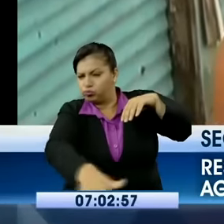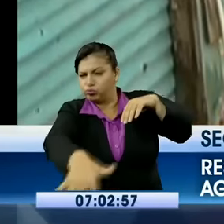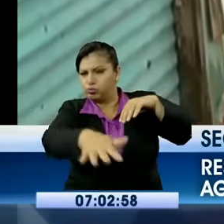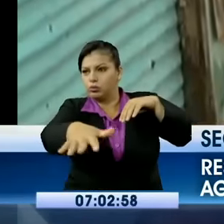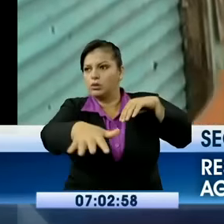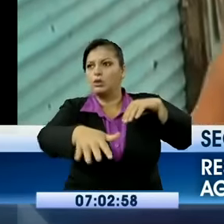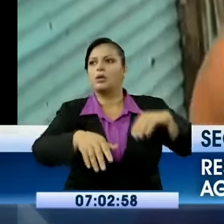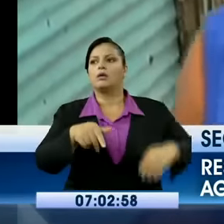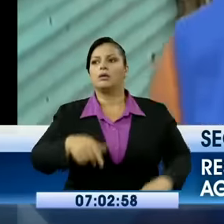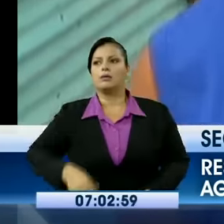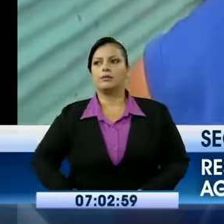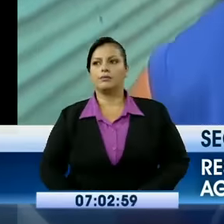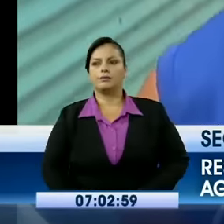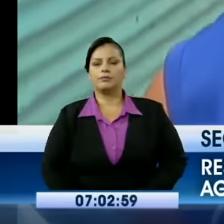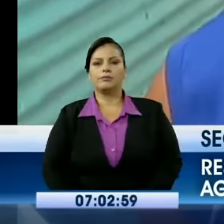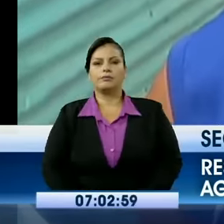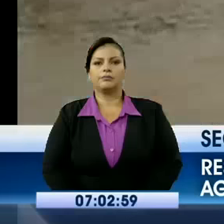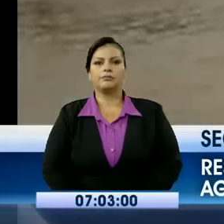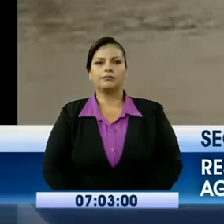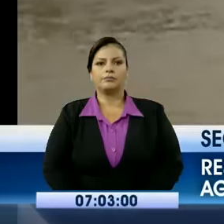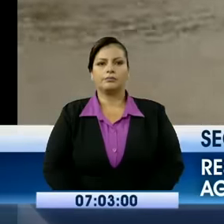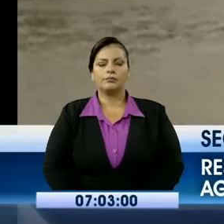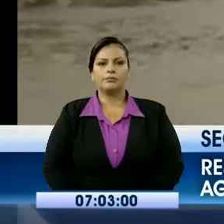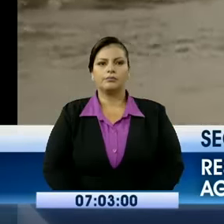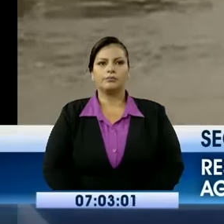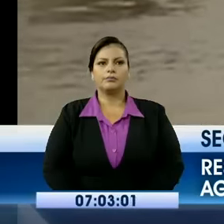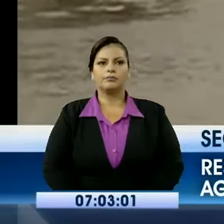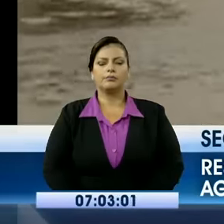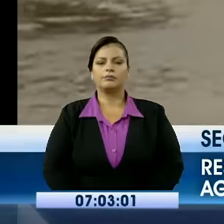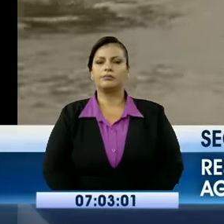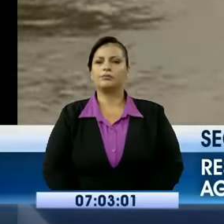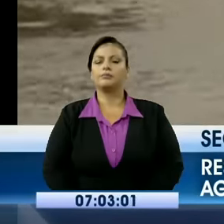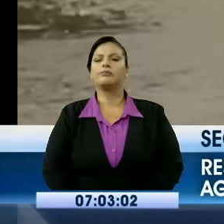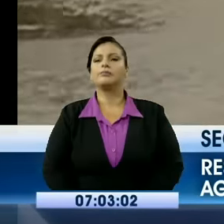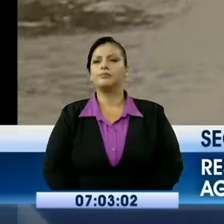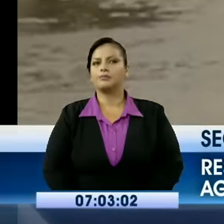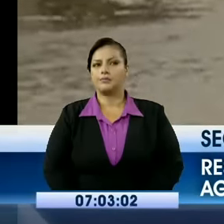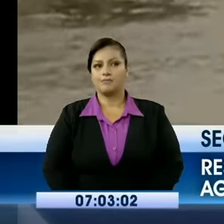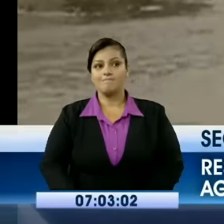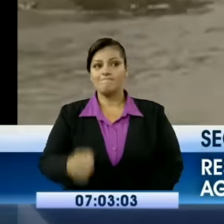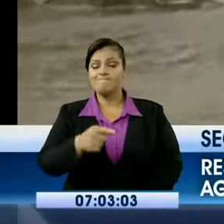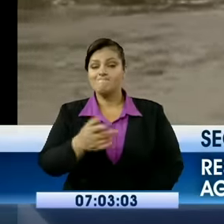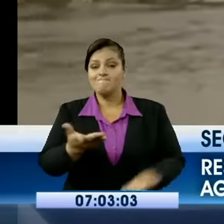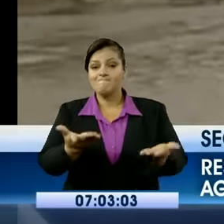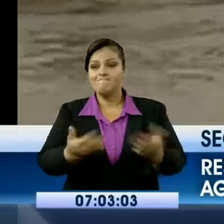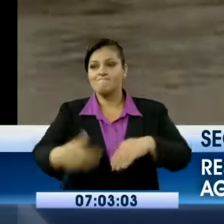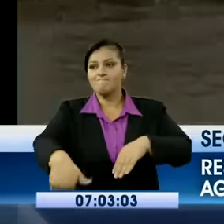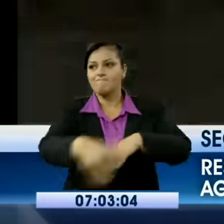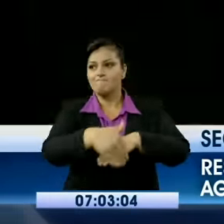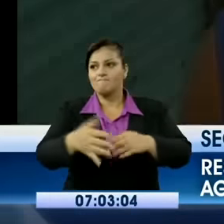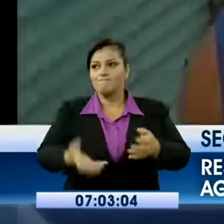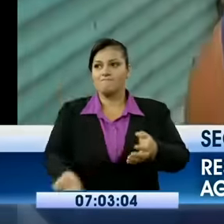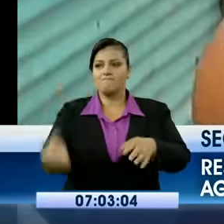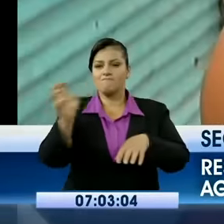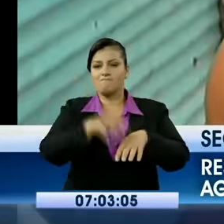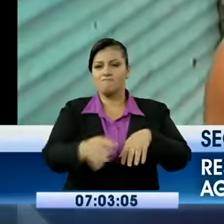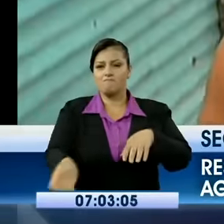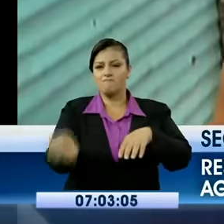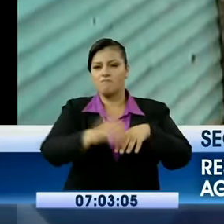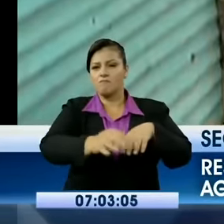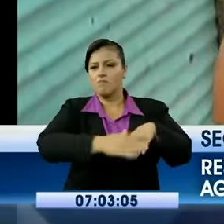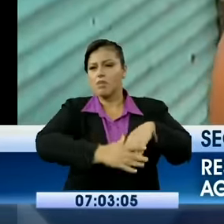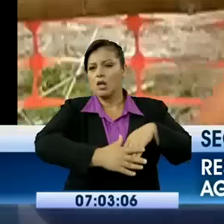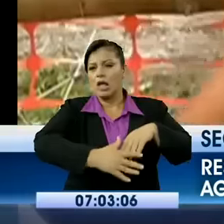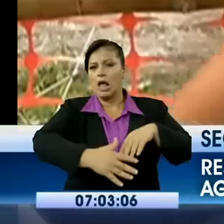ha sido así que entraba esto, porque ahí solo porque han hecho este muro, este carretero lo han rellenado y ya queremos que nos mandaron abajo a